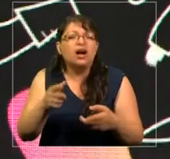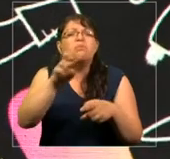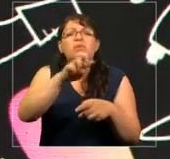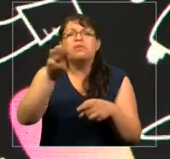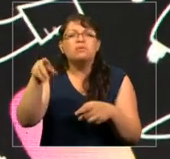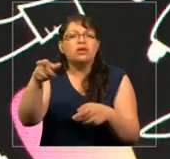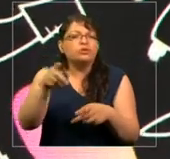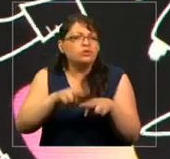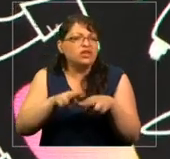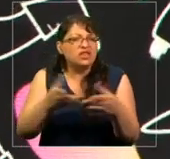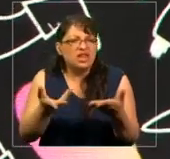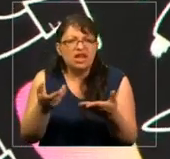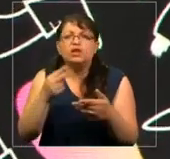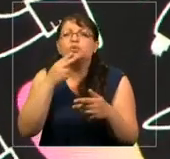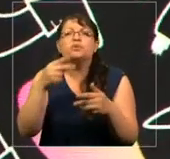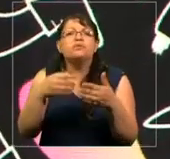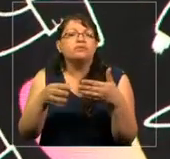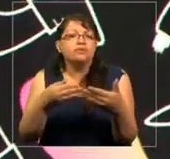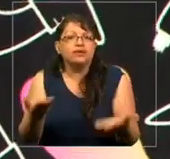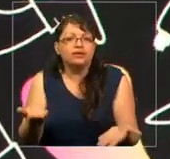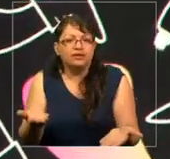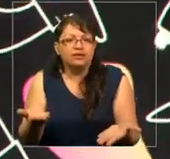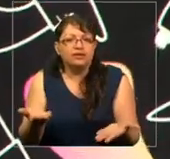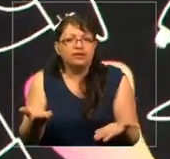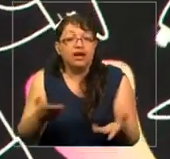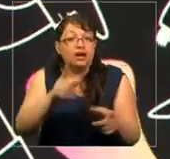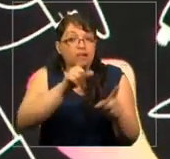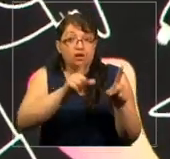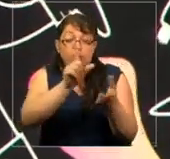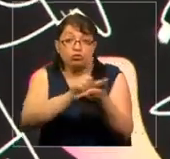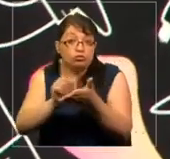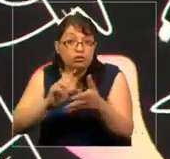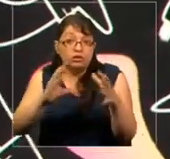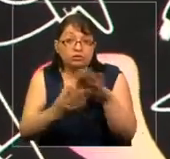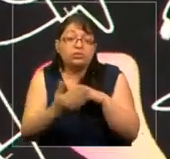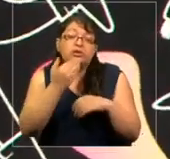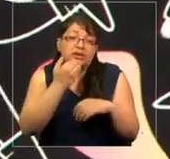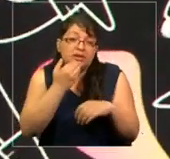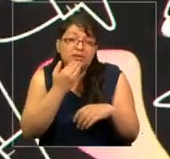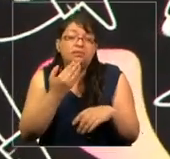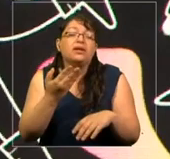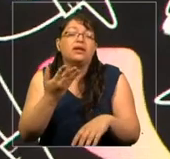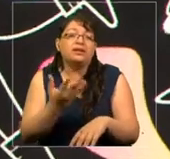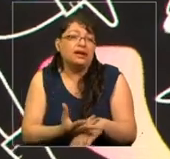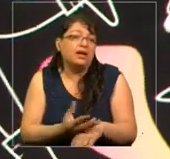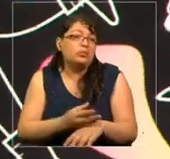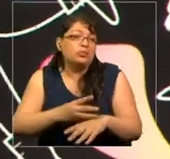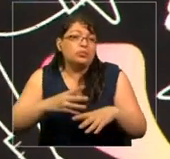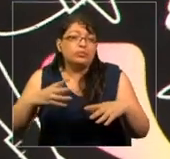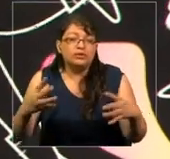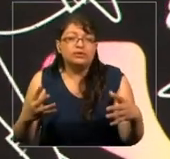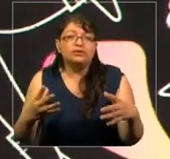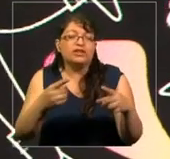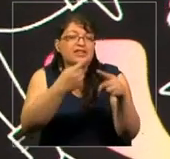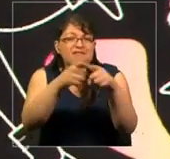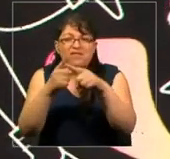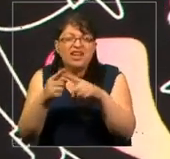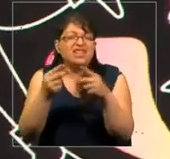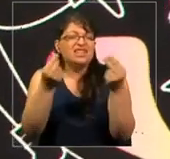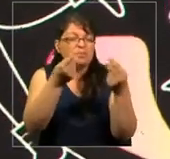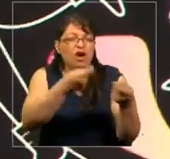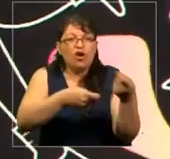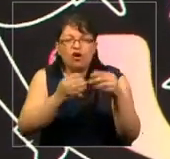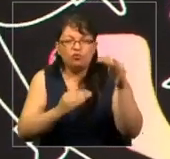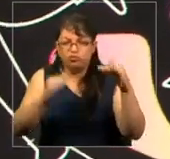padres, dónde vives. Y en algunas partes del mundo hay tantas diferencias económicas y